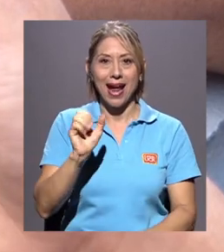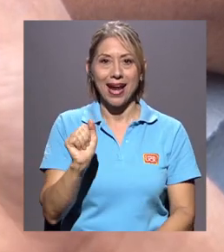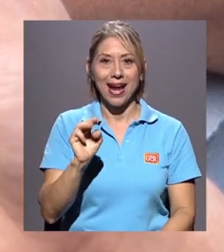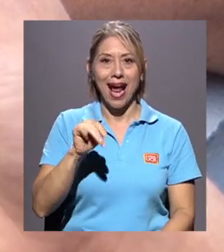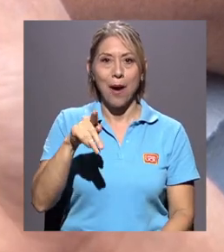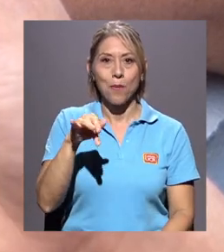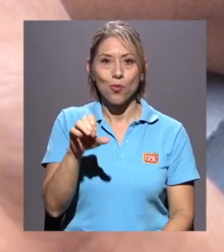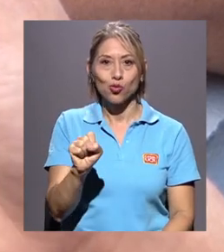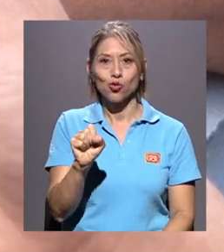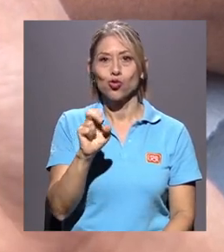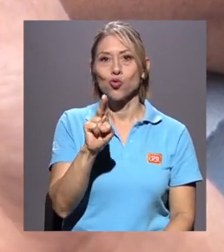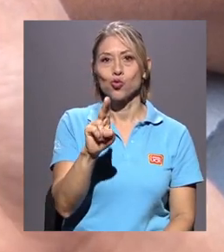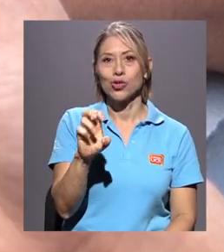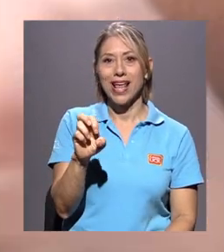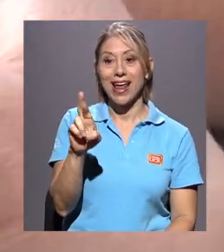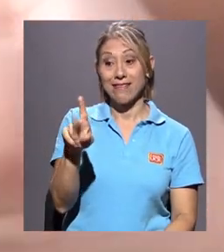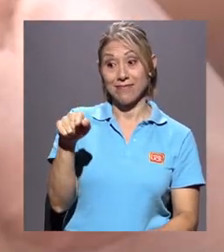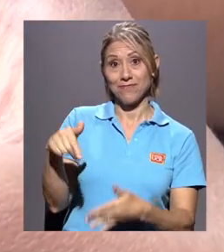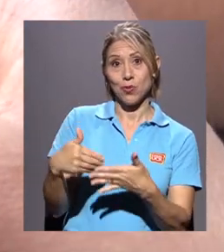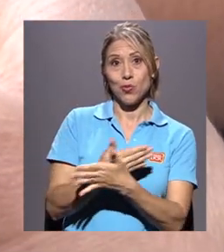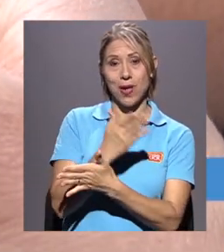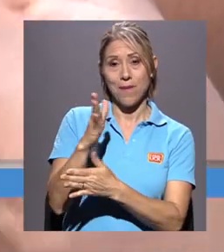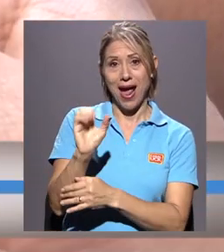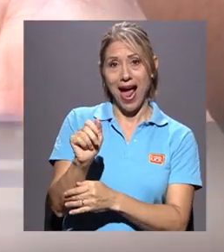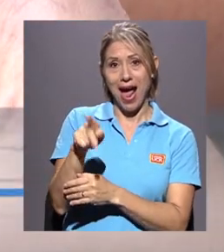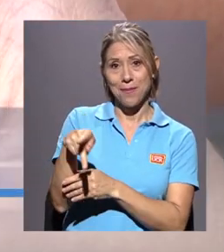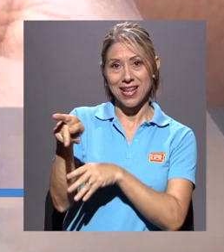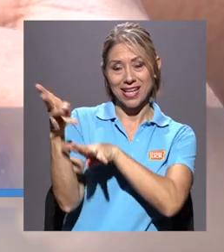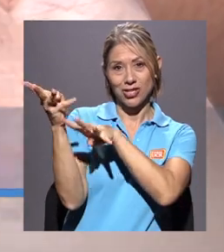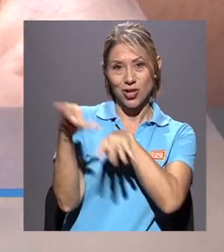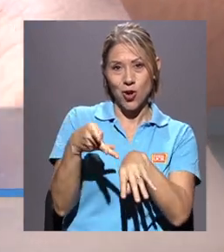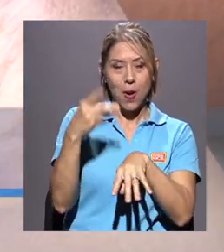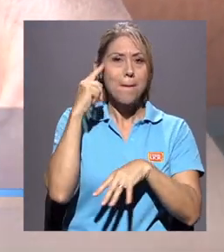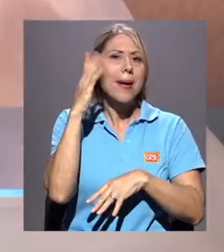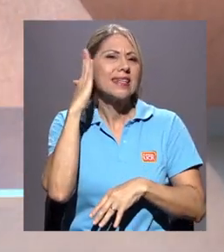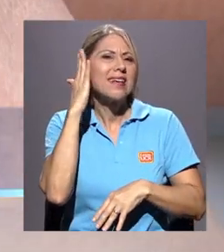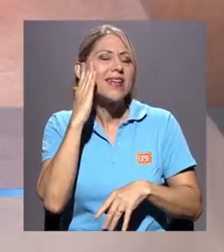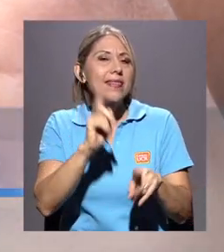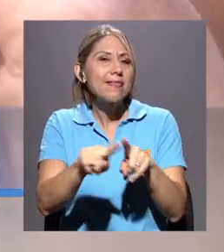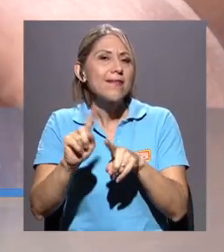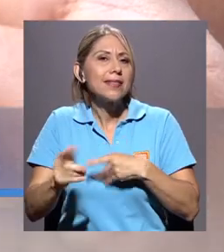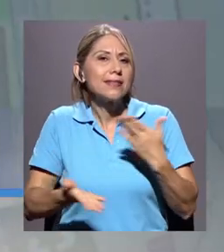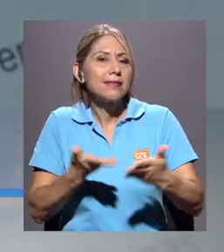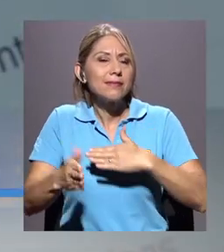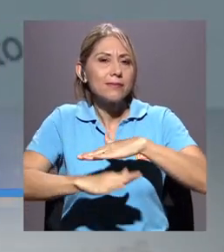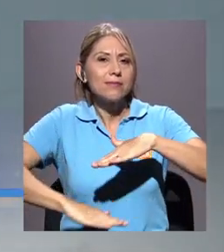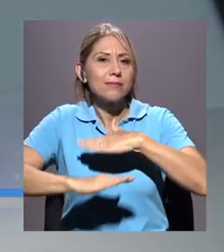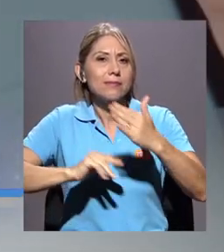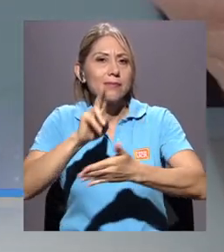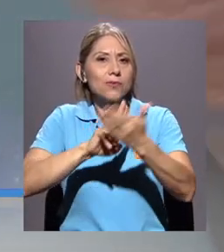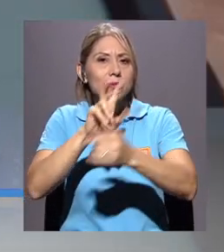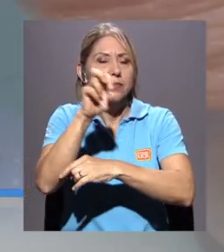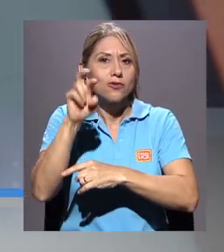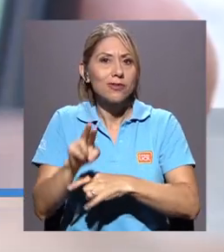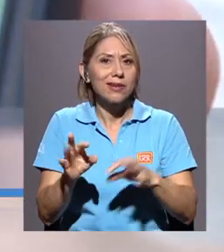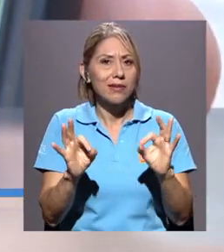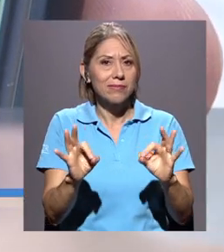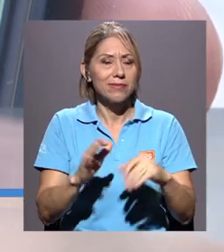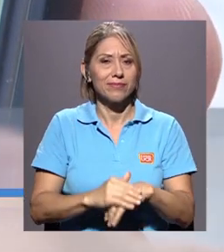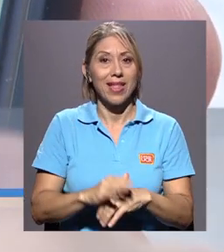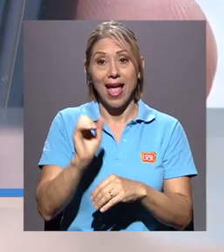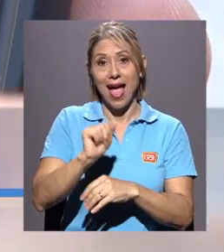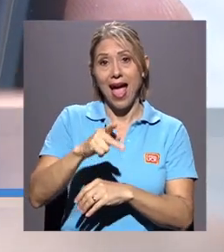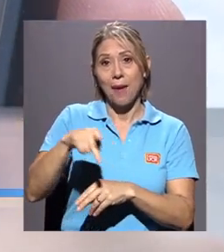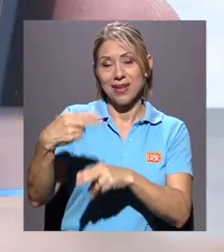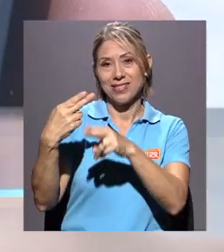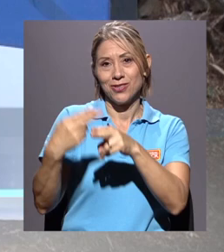Una nueva aplicación le permitirá consultar información referente a los servicios básicos de la Universidad de Costa Rica de una forma eficiente. La